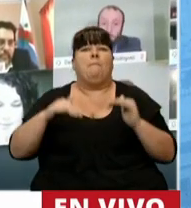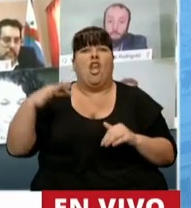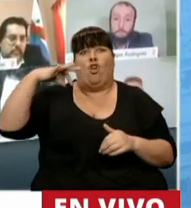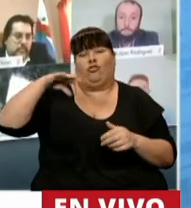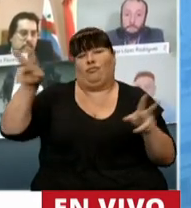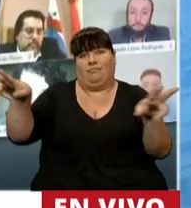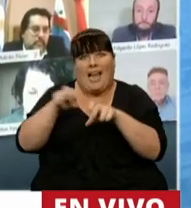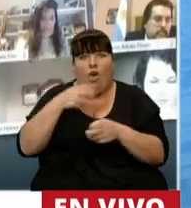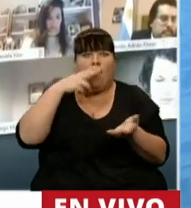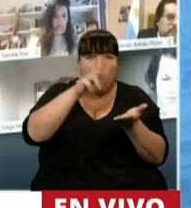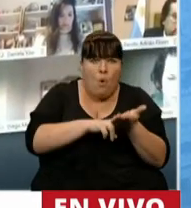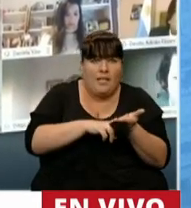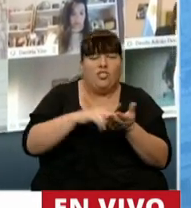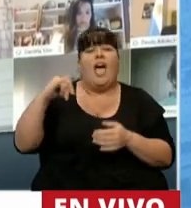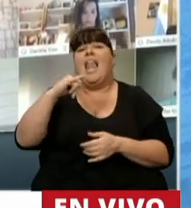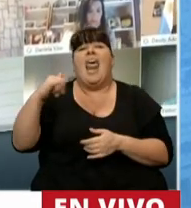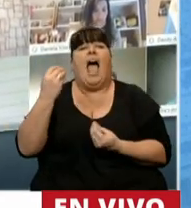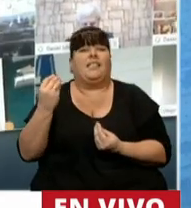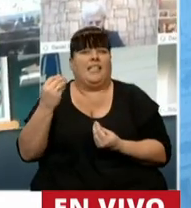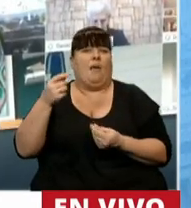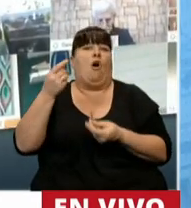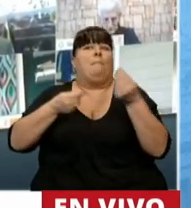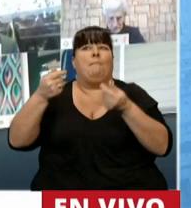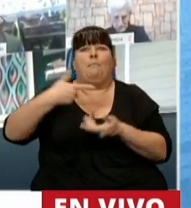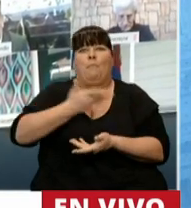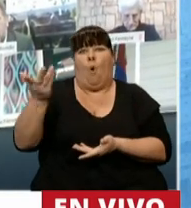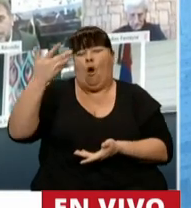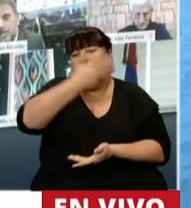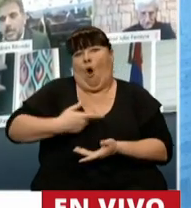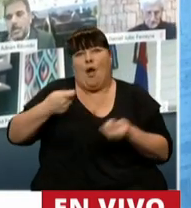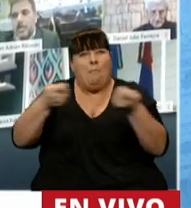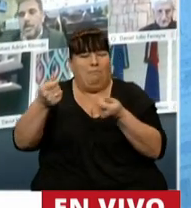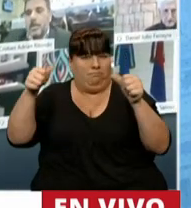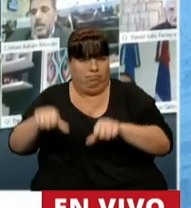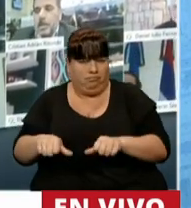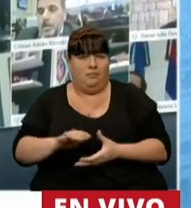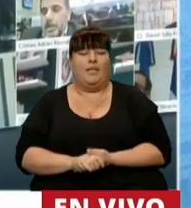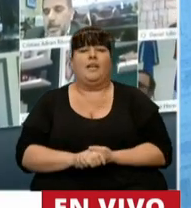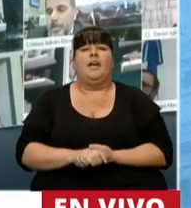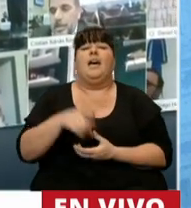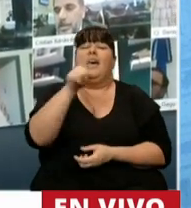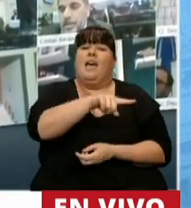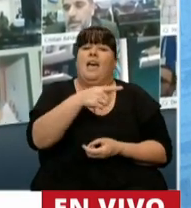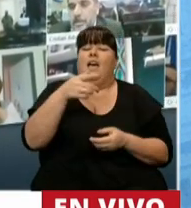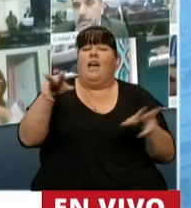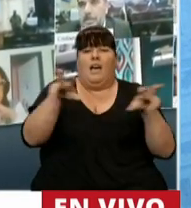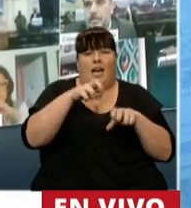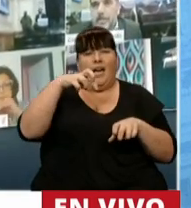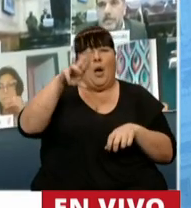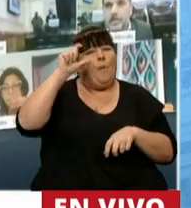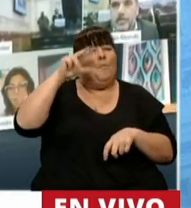ingresos fiscales y el negativo resultado de las cuentas públicas. Previsional, porque se han debilitado